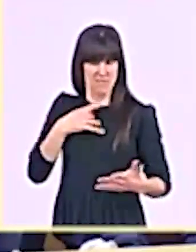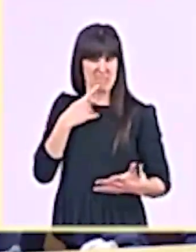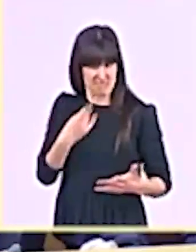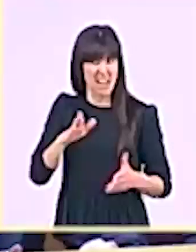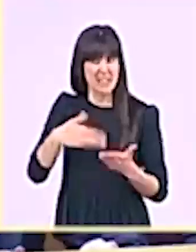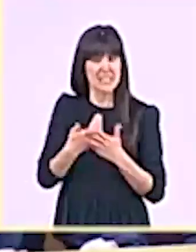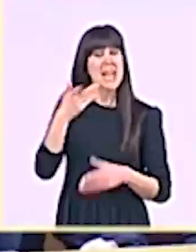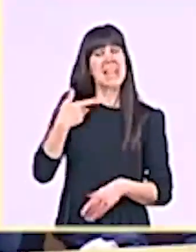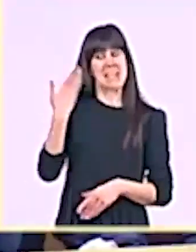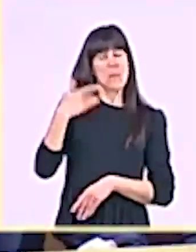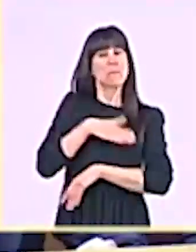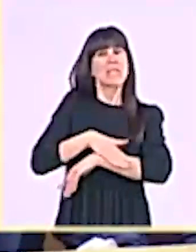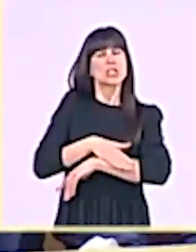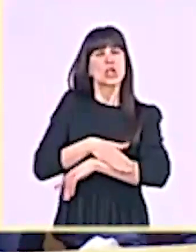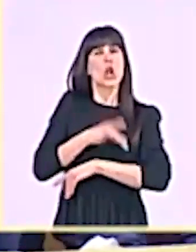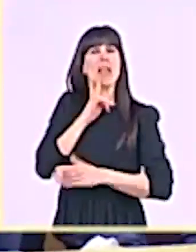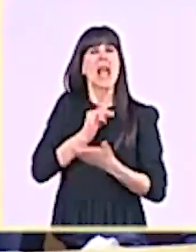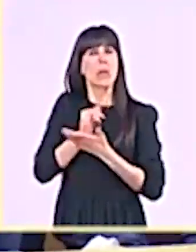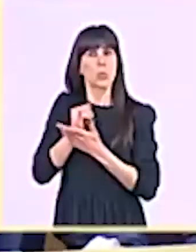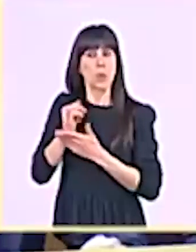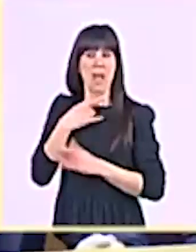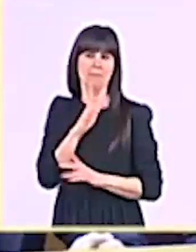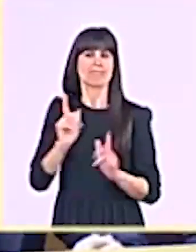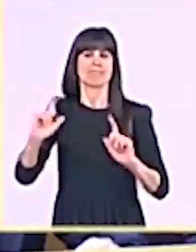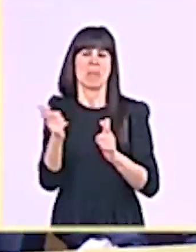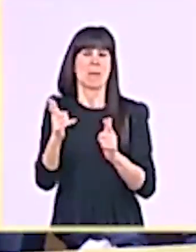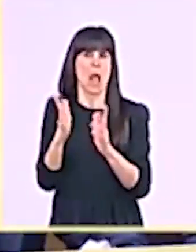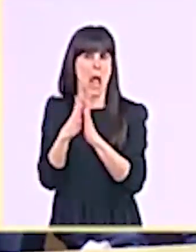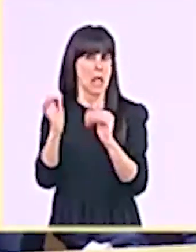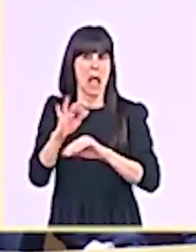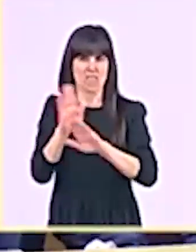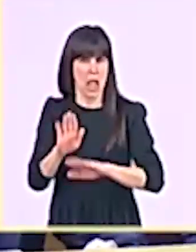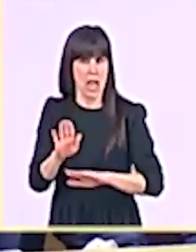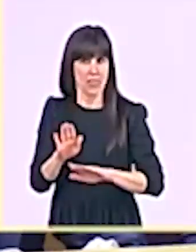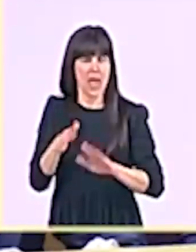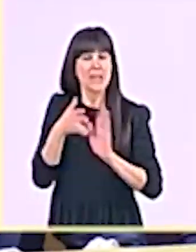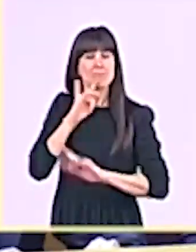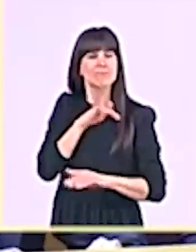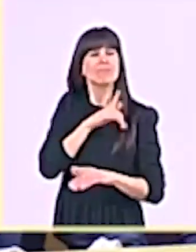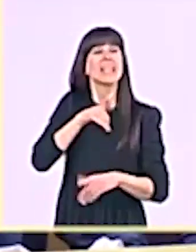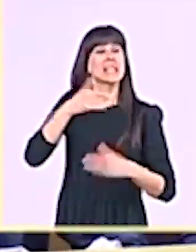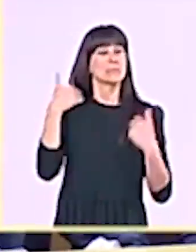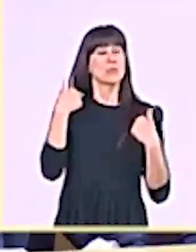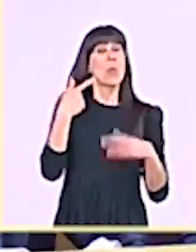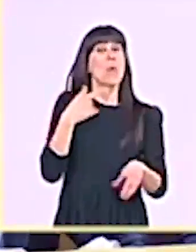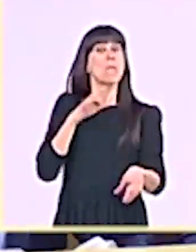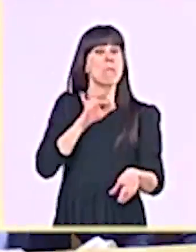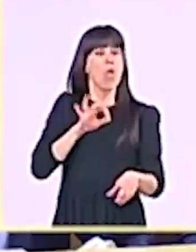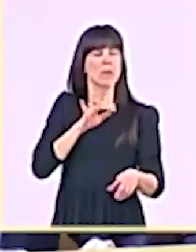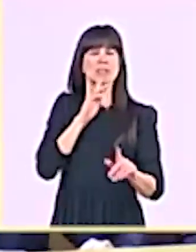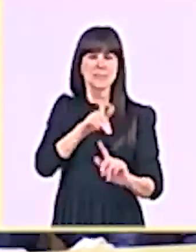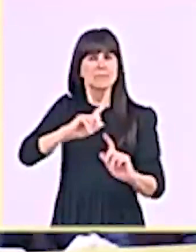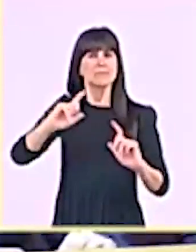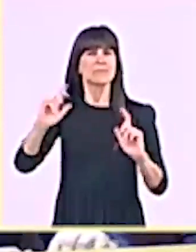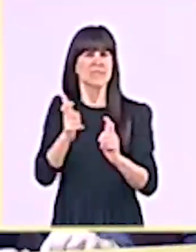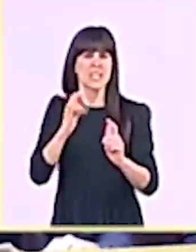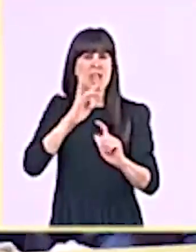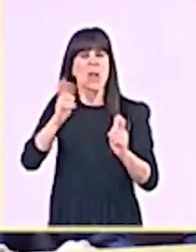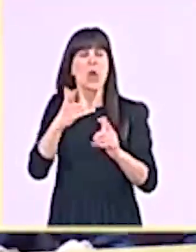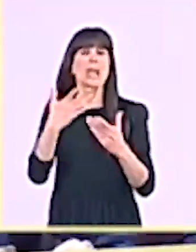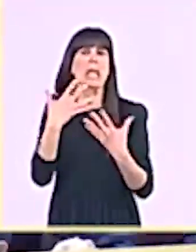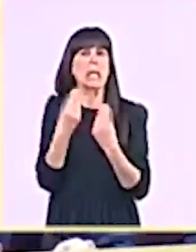advertido por los responsables de Podemos de que se iba a reunir con saqueadores, especuladores y capitalistas despiadados.